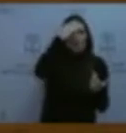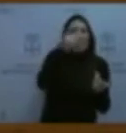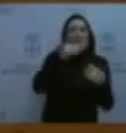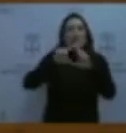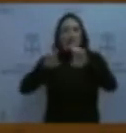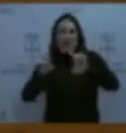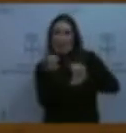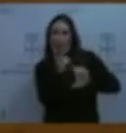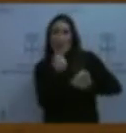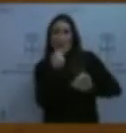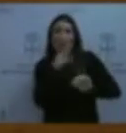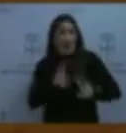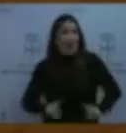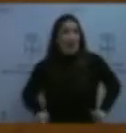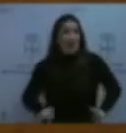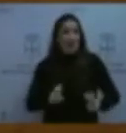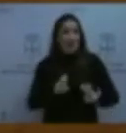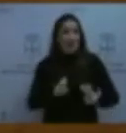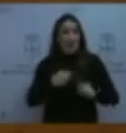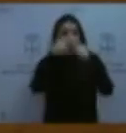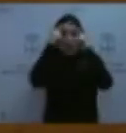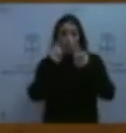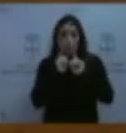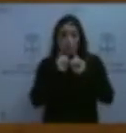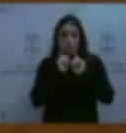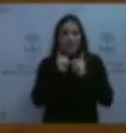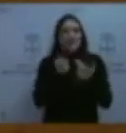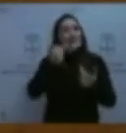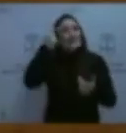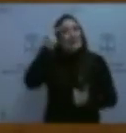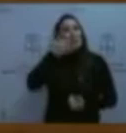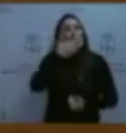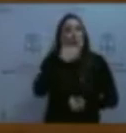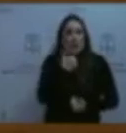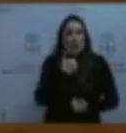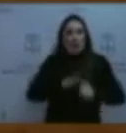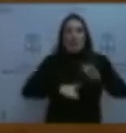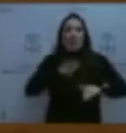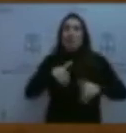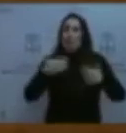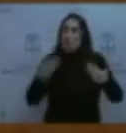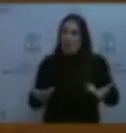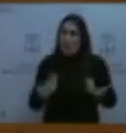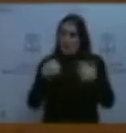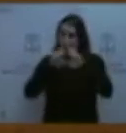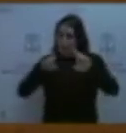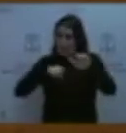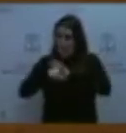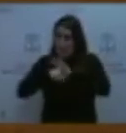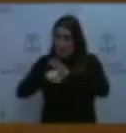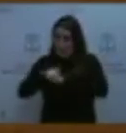porque, desde el principio, las ursulinas, que son las propietarias, estaban en conocimiento de todos los pasos que estaba dando la empresa gestora